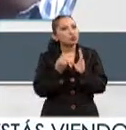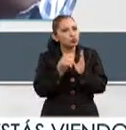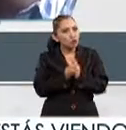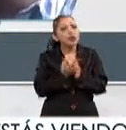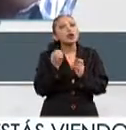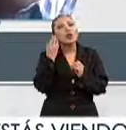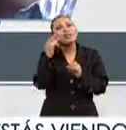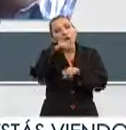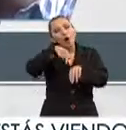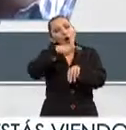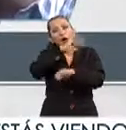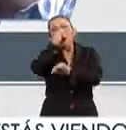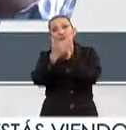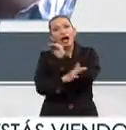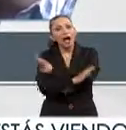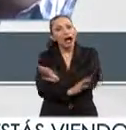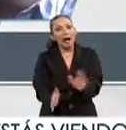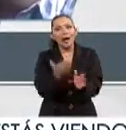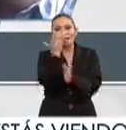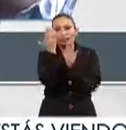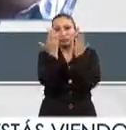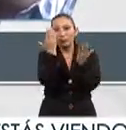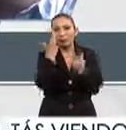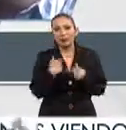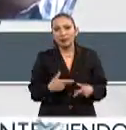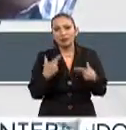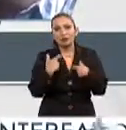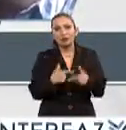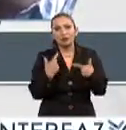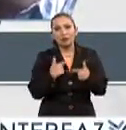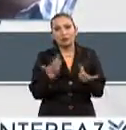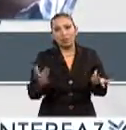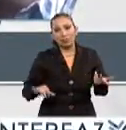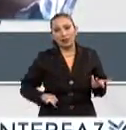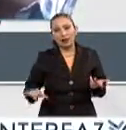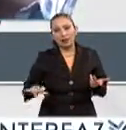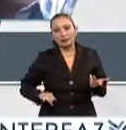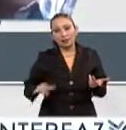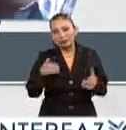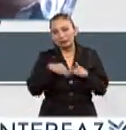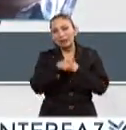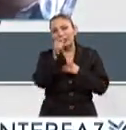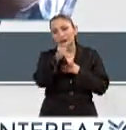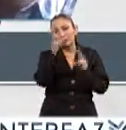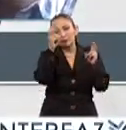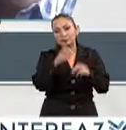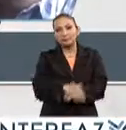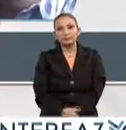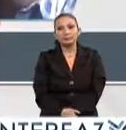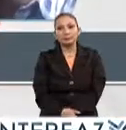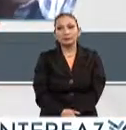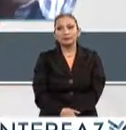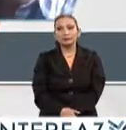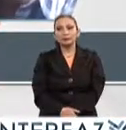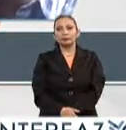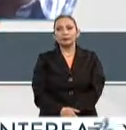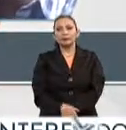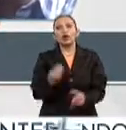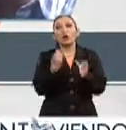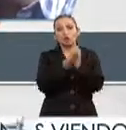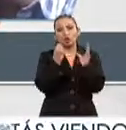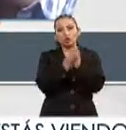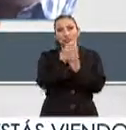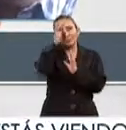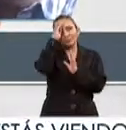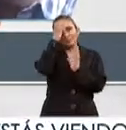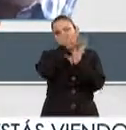y en cuántas horas lo va a poder completar una persona que le interese adentrarse en este tema? El curso